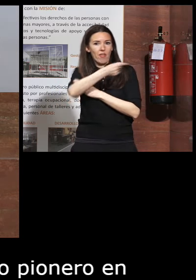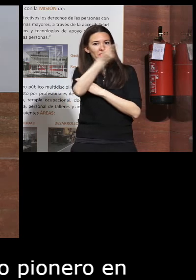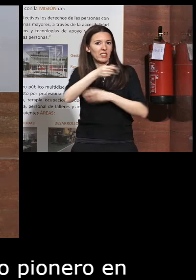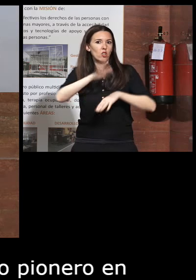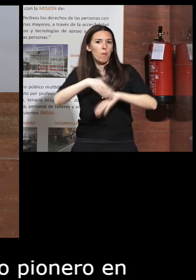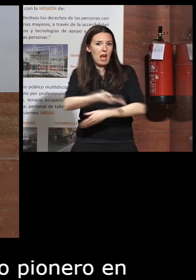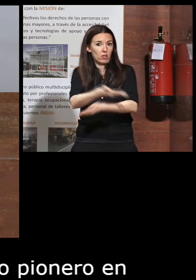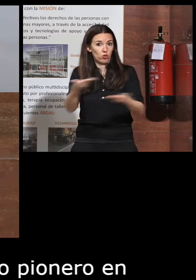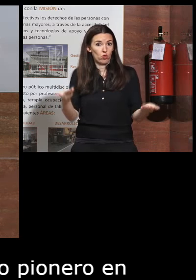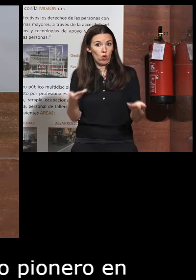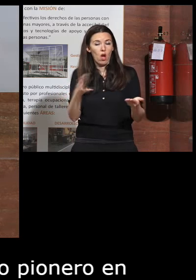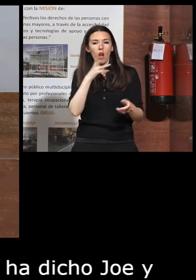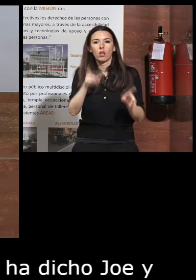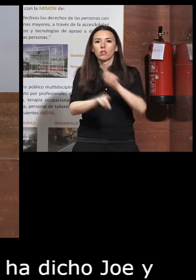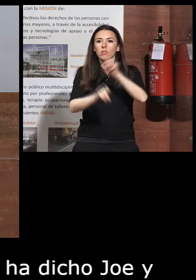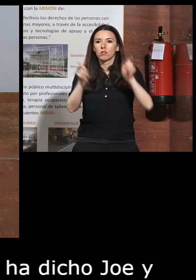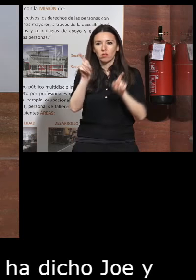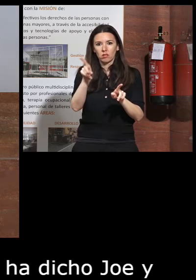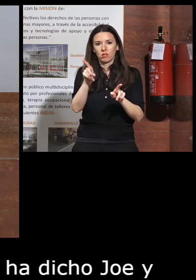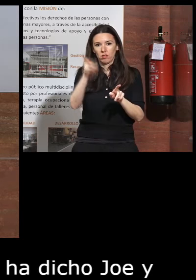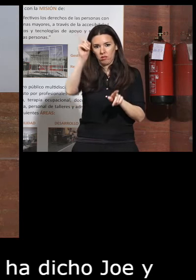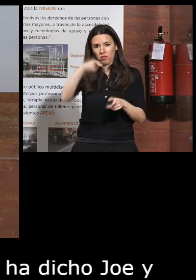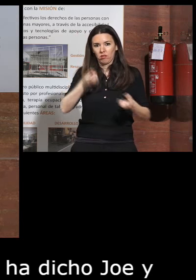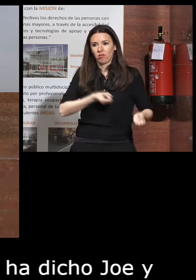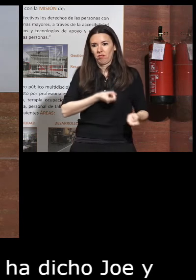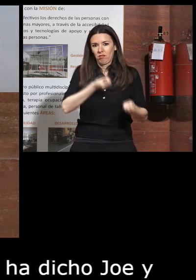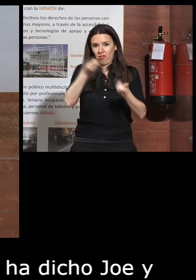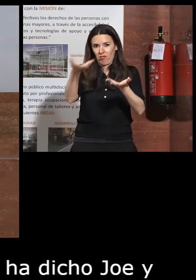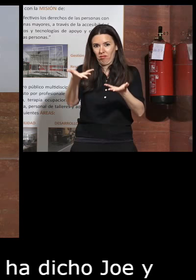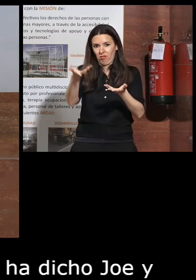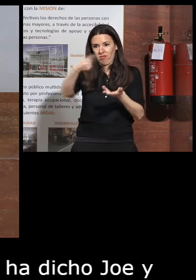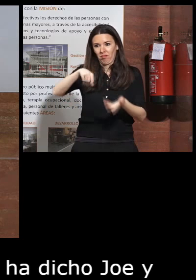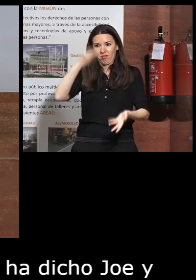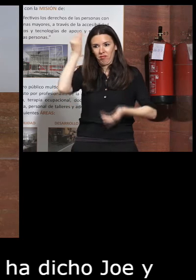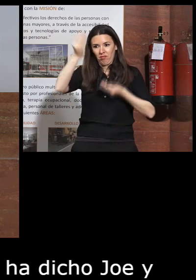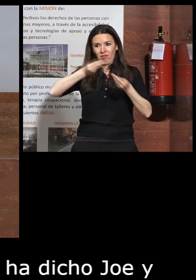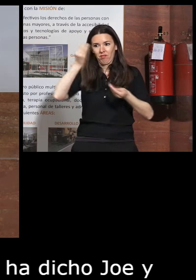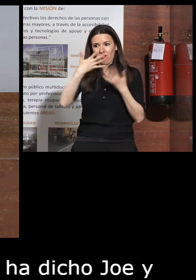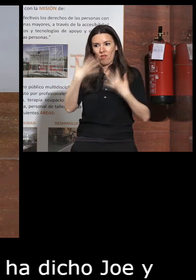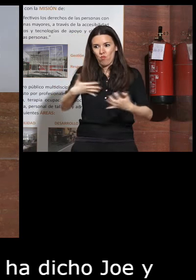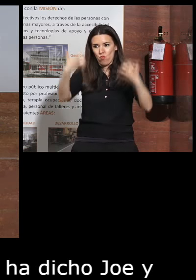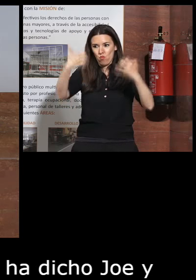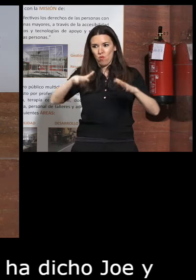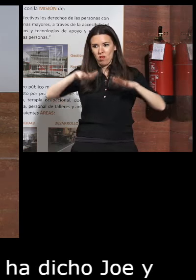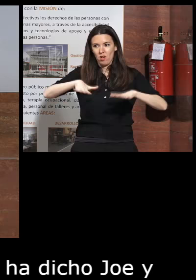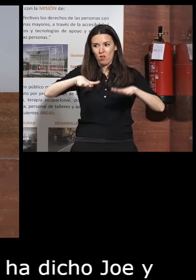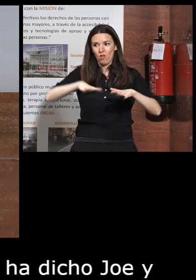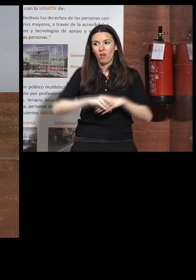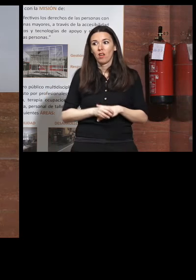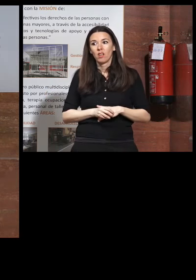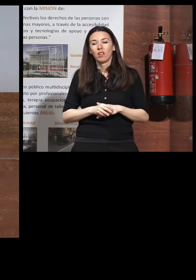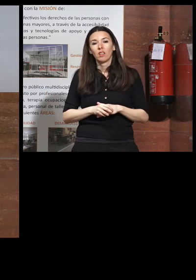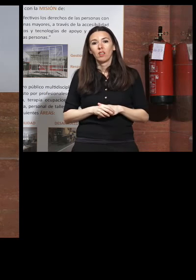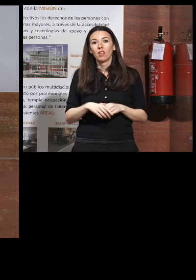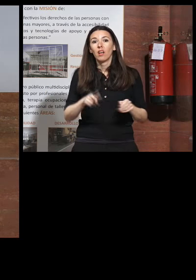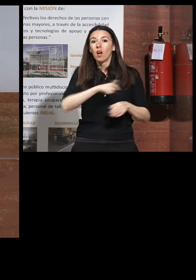ahora mi pregunta la cual también os dejo ese margen de reflexión al público que hoy está entre nosotros es si de verdad